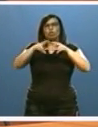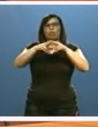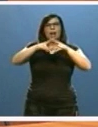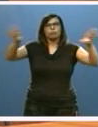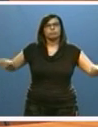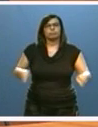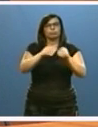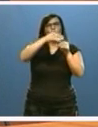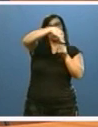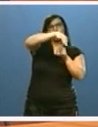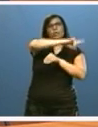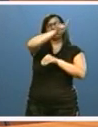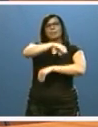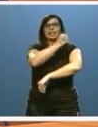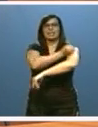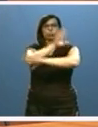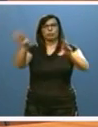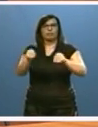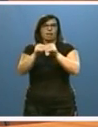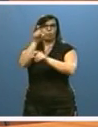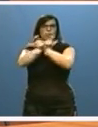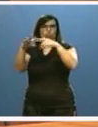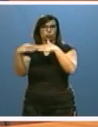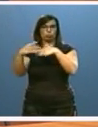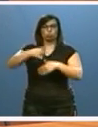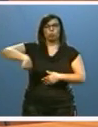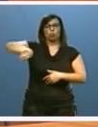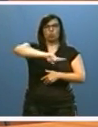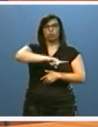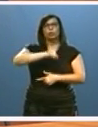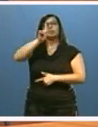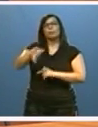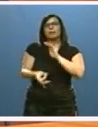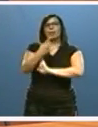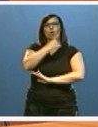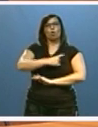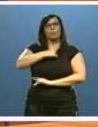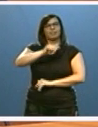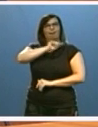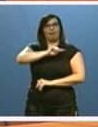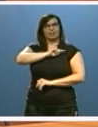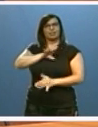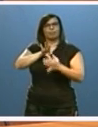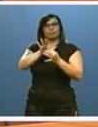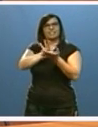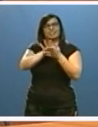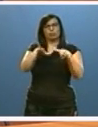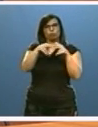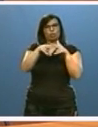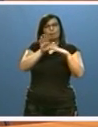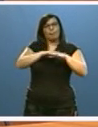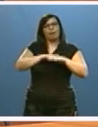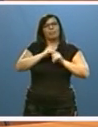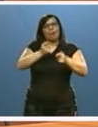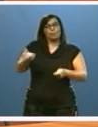registro unificado de personas usuarias del sistema. Y hemos constituido el Comité de Ética de los Servicios Sociales para dotar